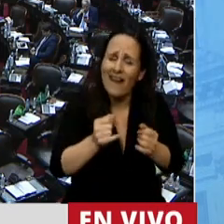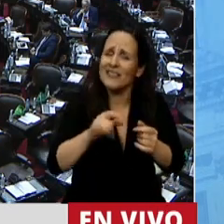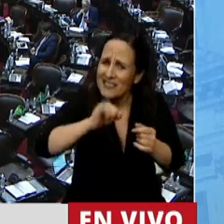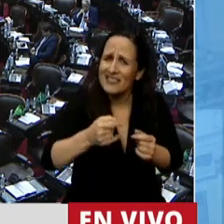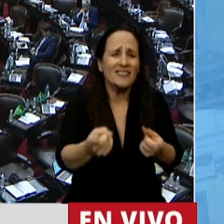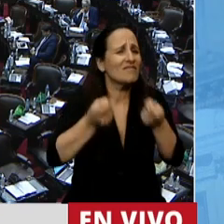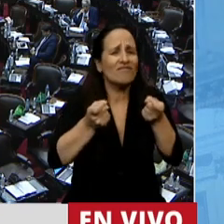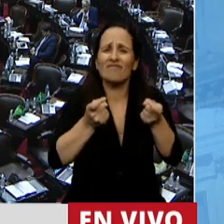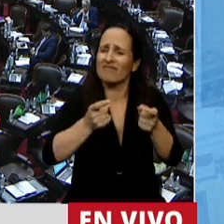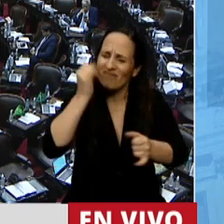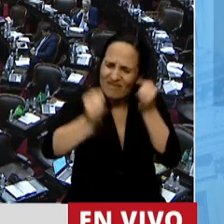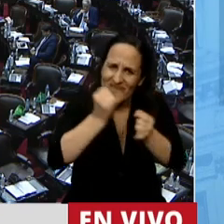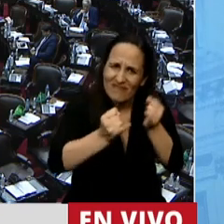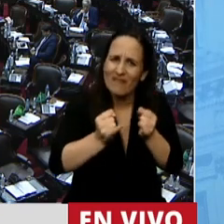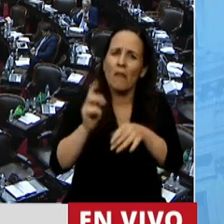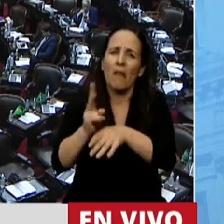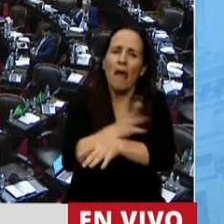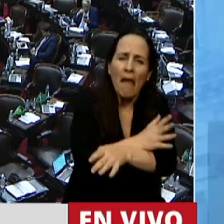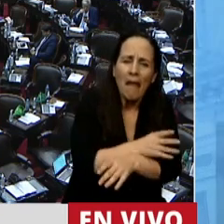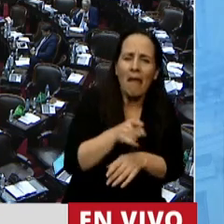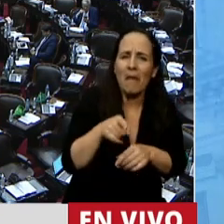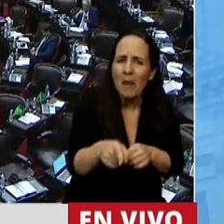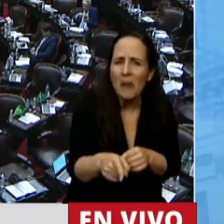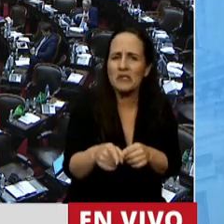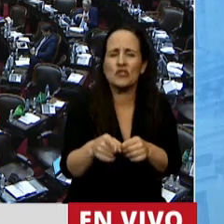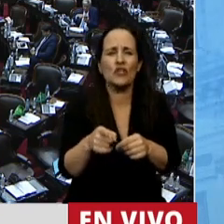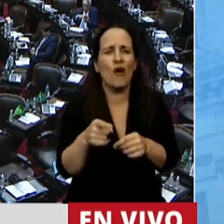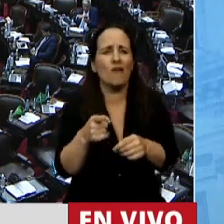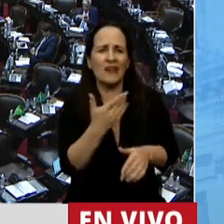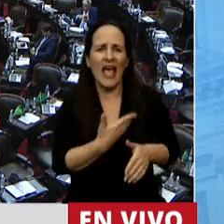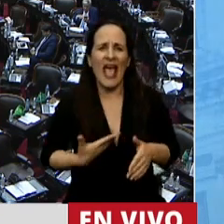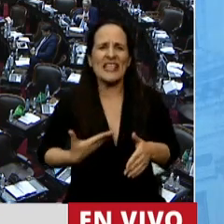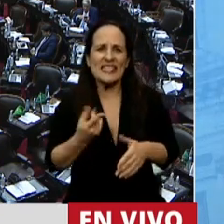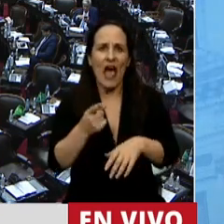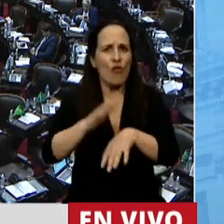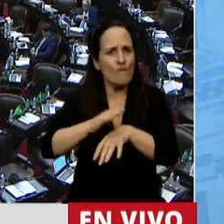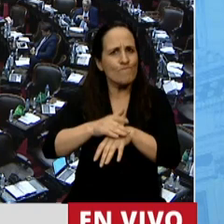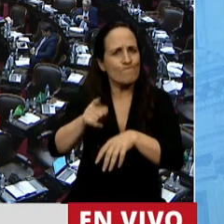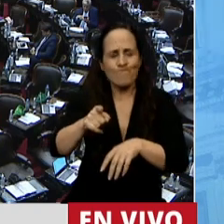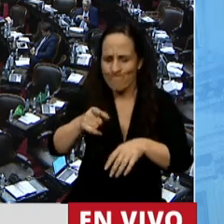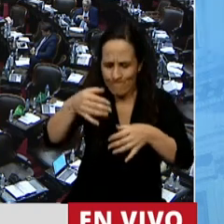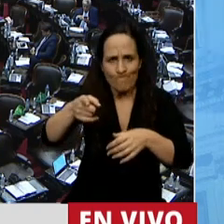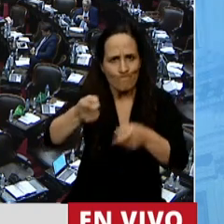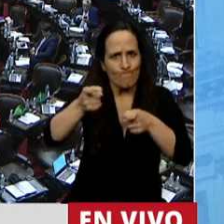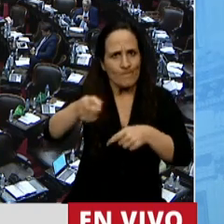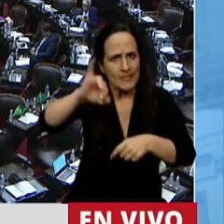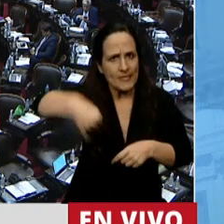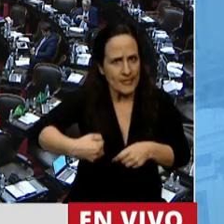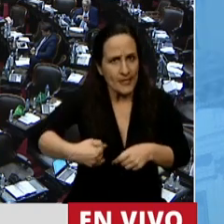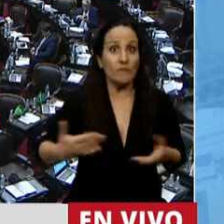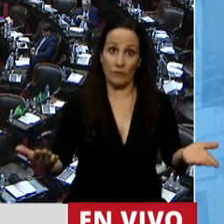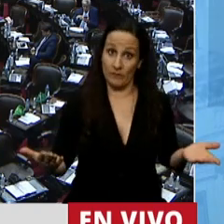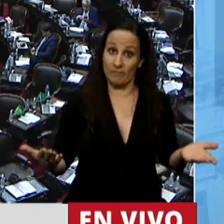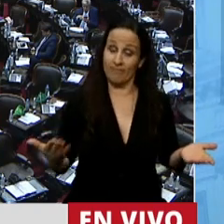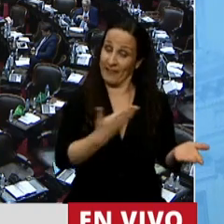necesario. Es necesaria la prevención. Es necesario un Estado presente. Y por eso, porque tenemos un Estado